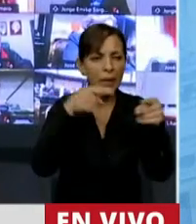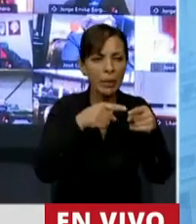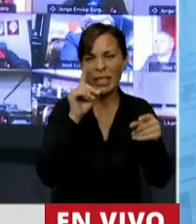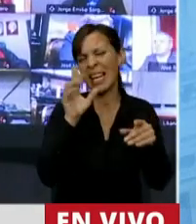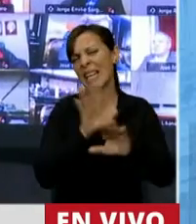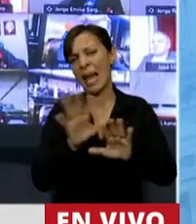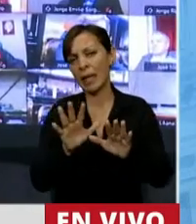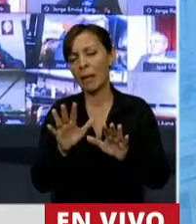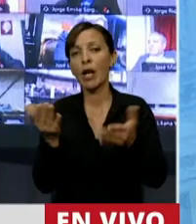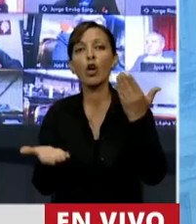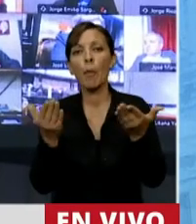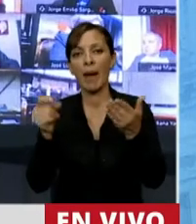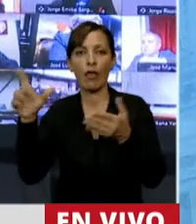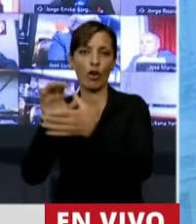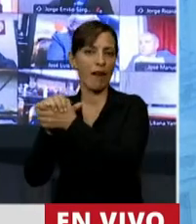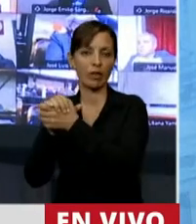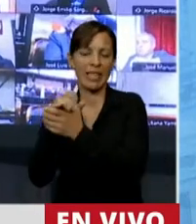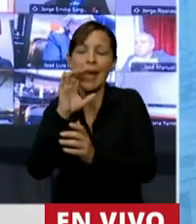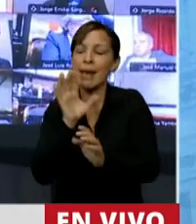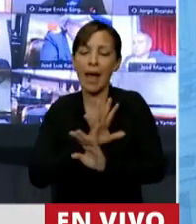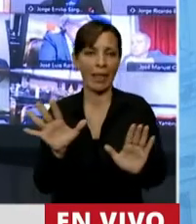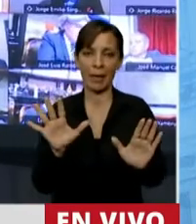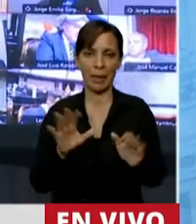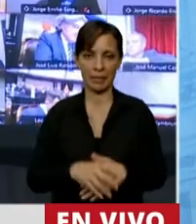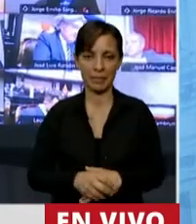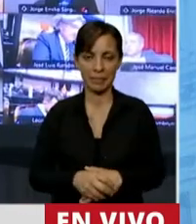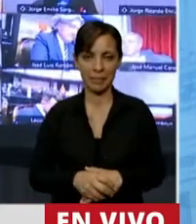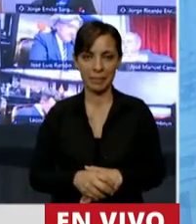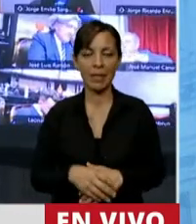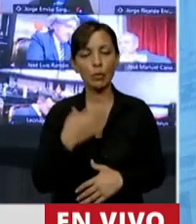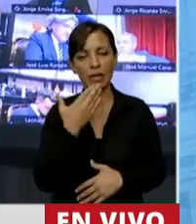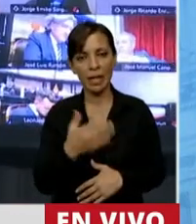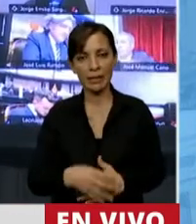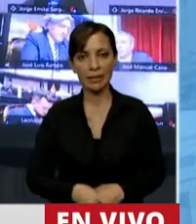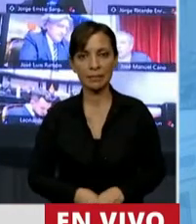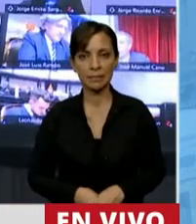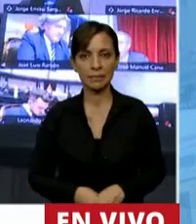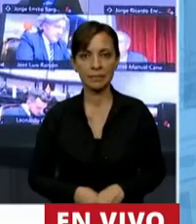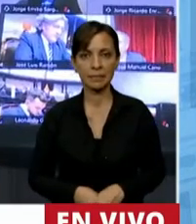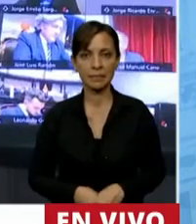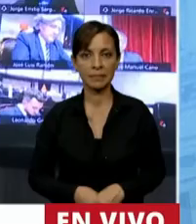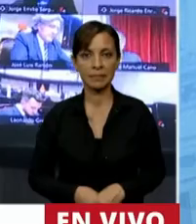proyecto del doctor Alfonsín. No tienen nada que ver. Muchísimas gracias, señor presidente.